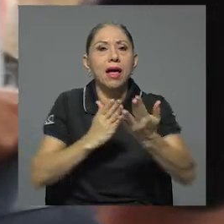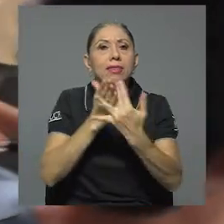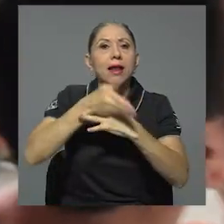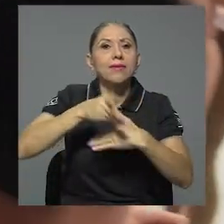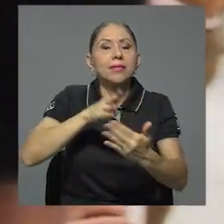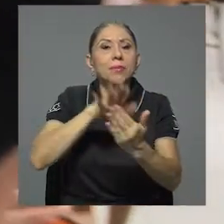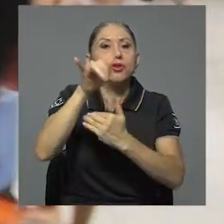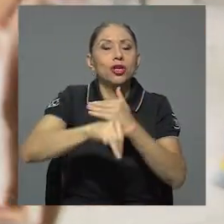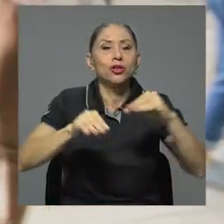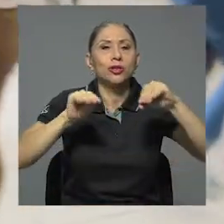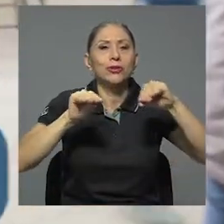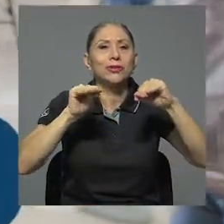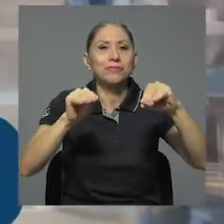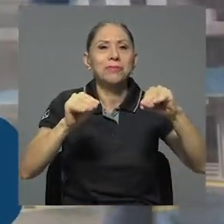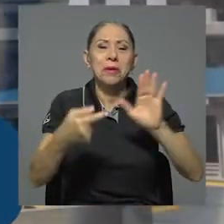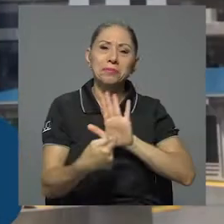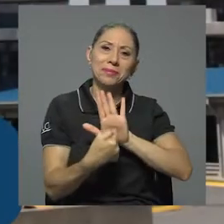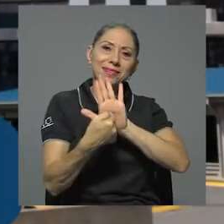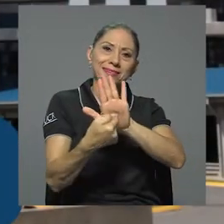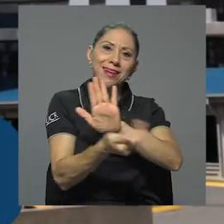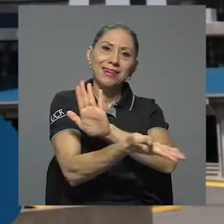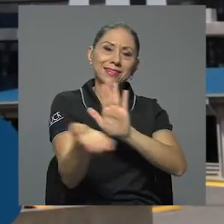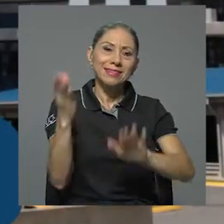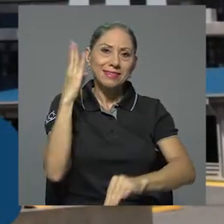Queremos presentarles estas experiencias.